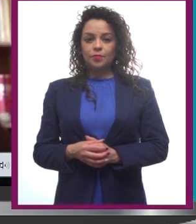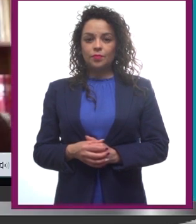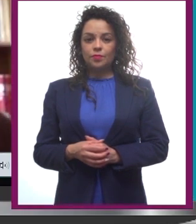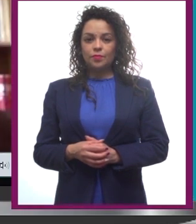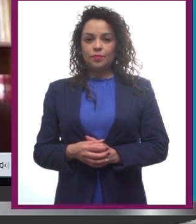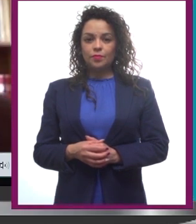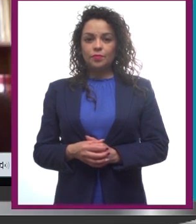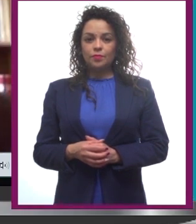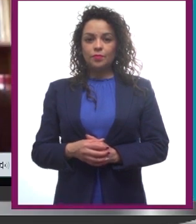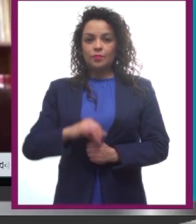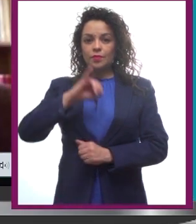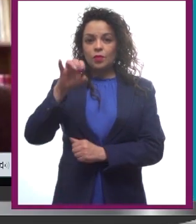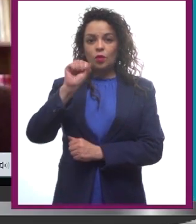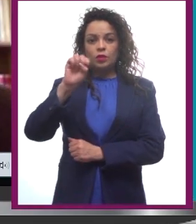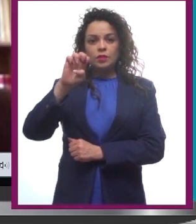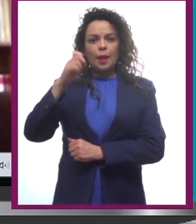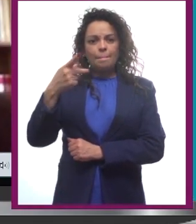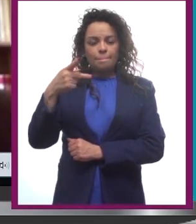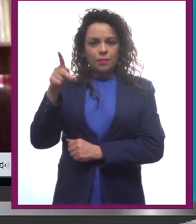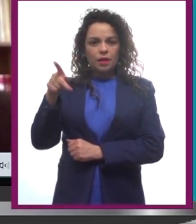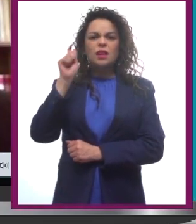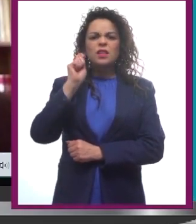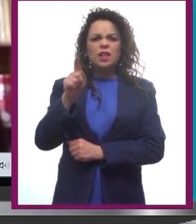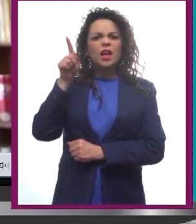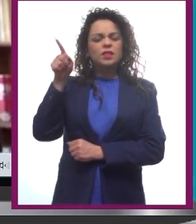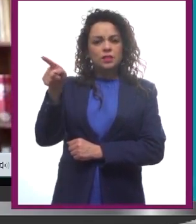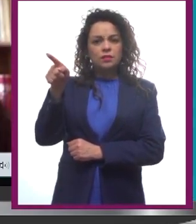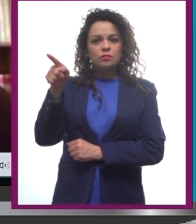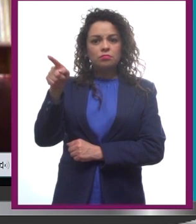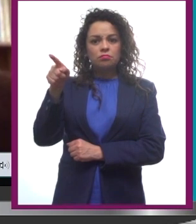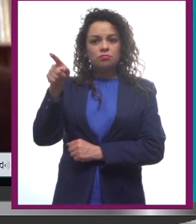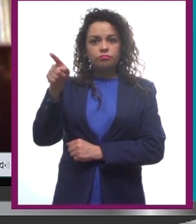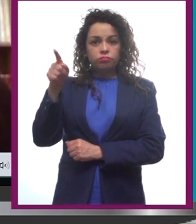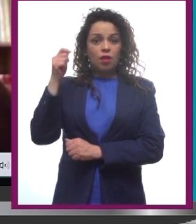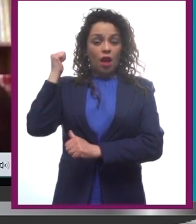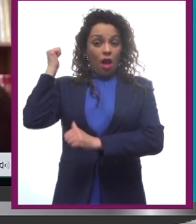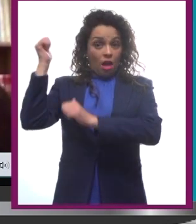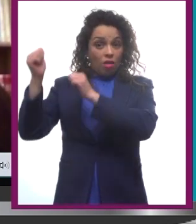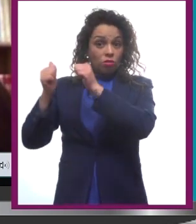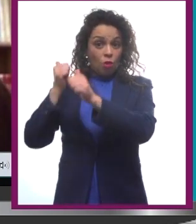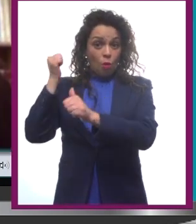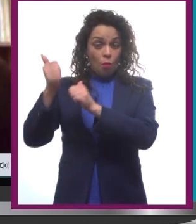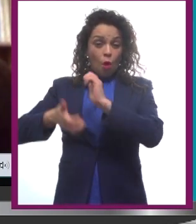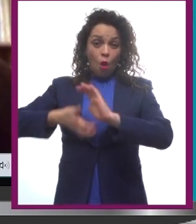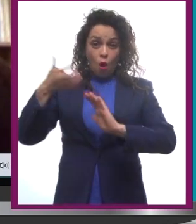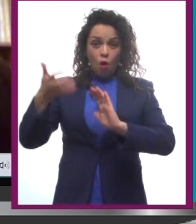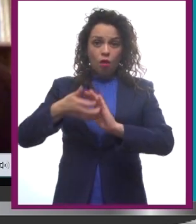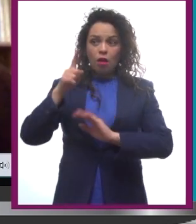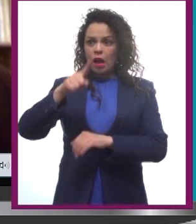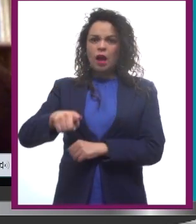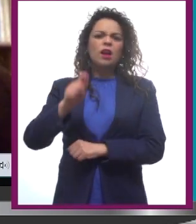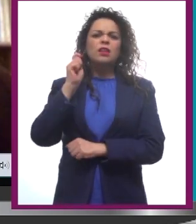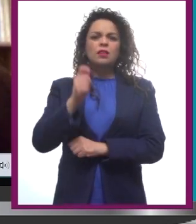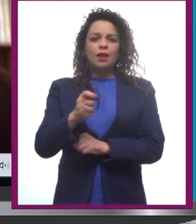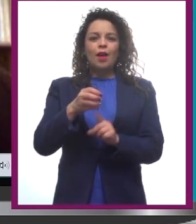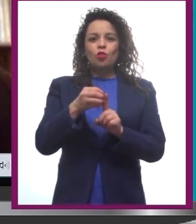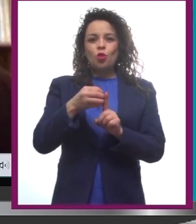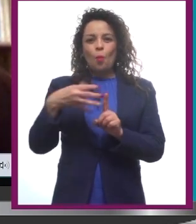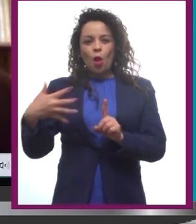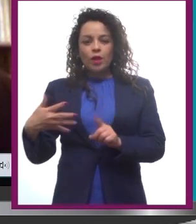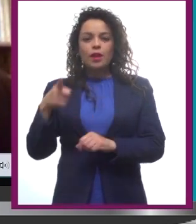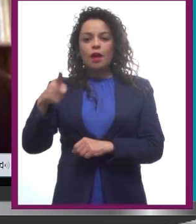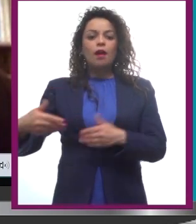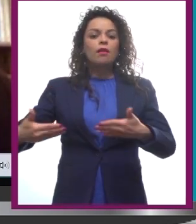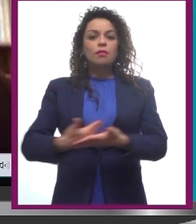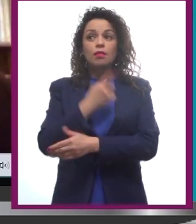Joseph Campbell era un antropólogo nacido en Estados Unidos. Y, pues, él se dedicó a